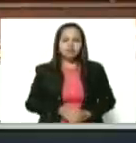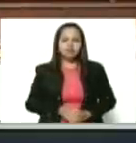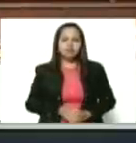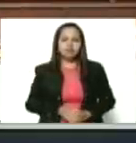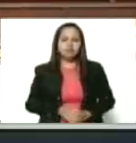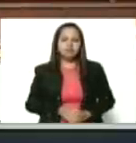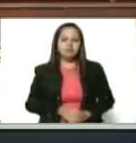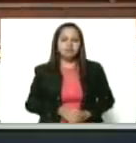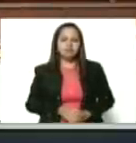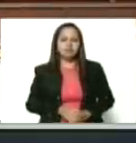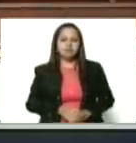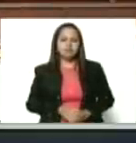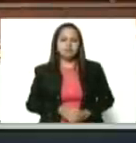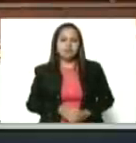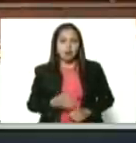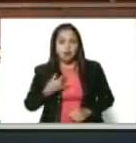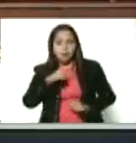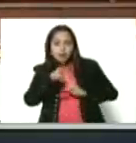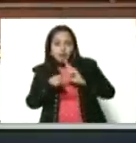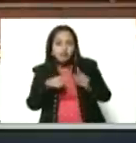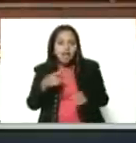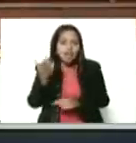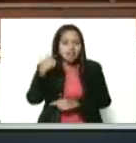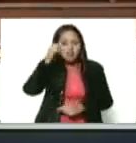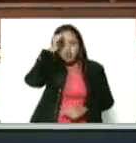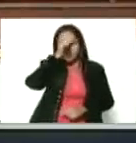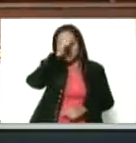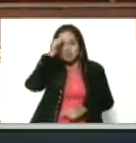Yo me lo pregunté en el programa de ayer, dominguero.